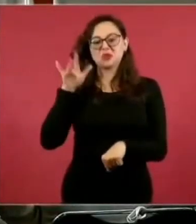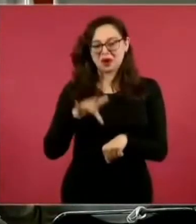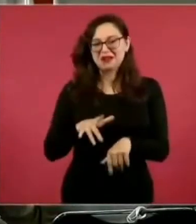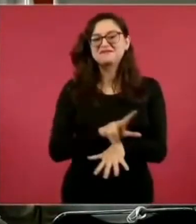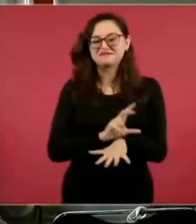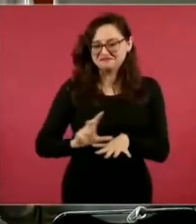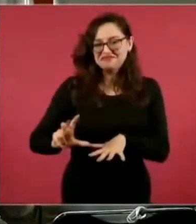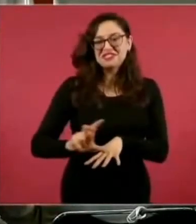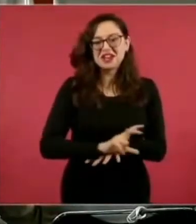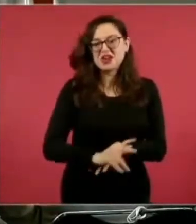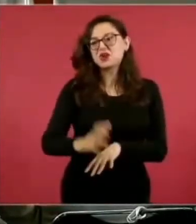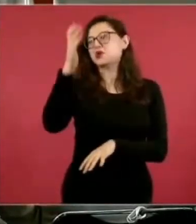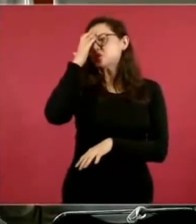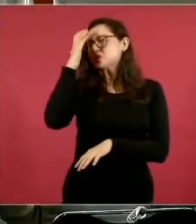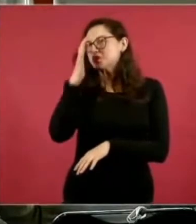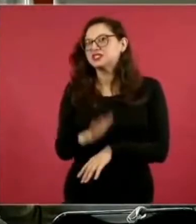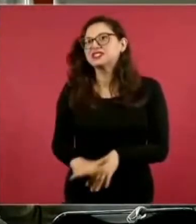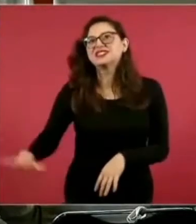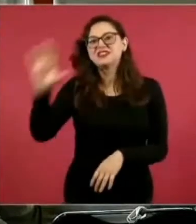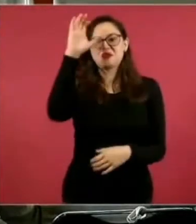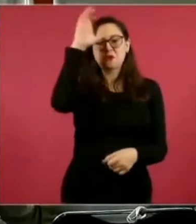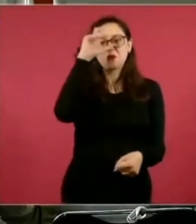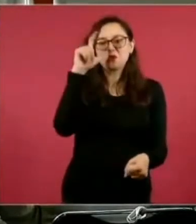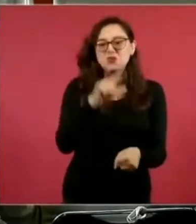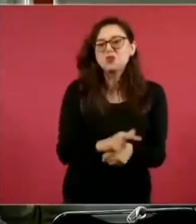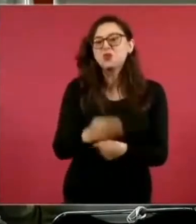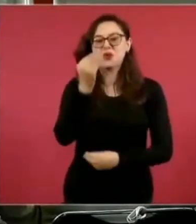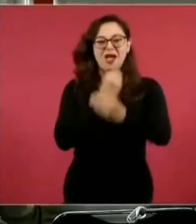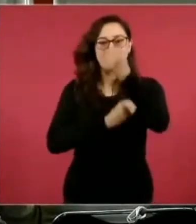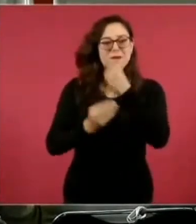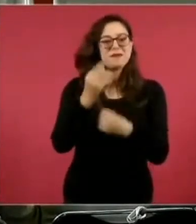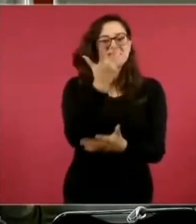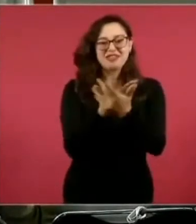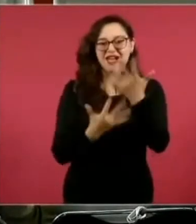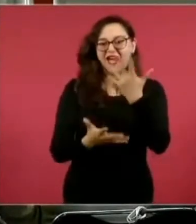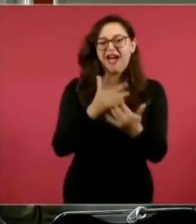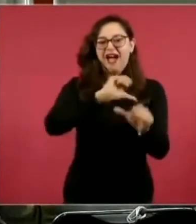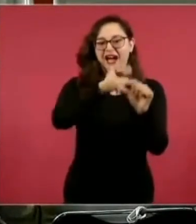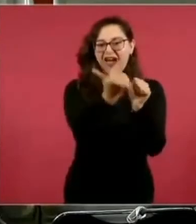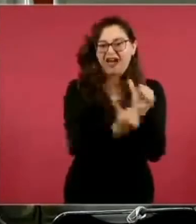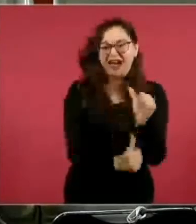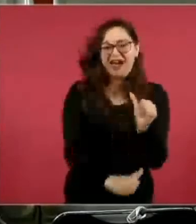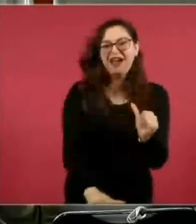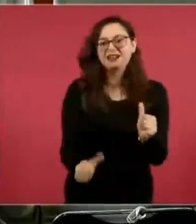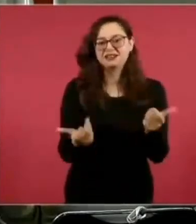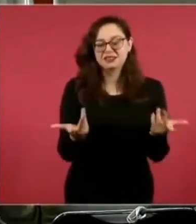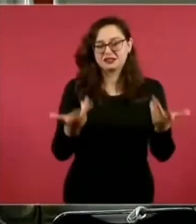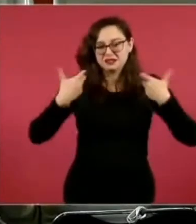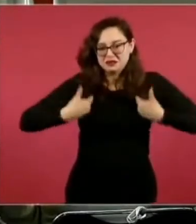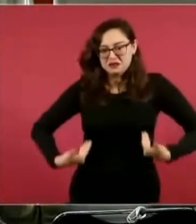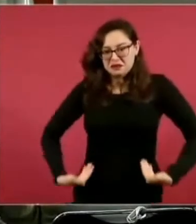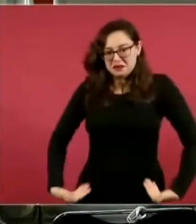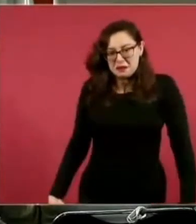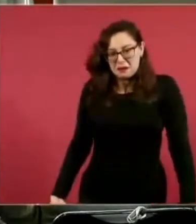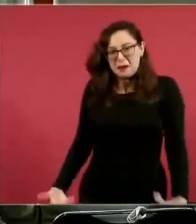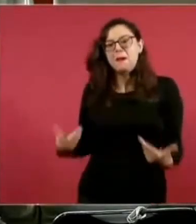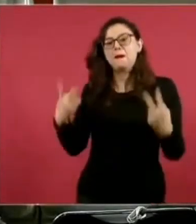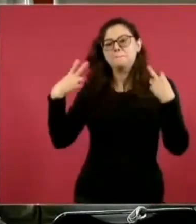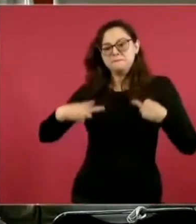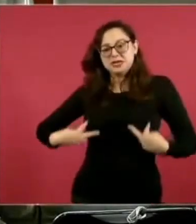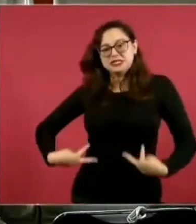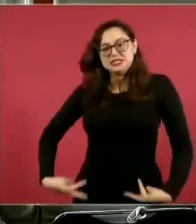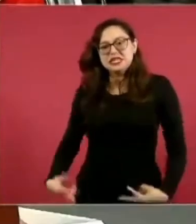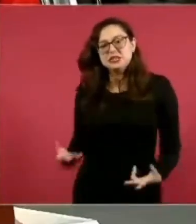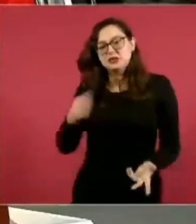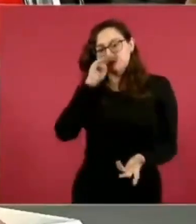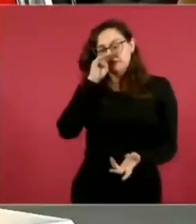conocerán nuestra cultura, nuestra gastronomía, a nuestras artesanas que hacen esto, como María Angélica de Xpichil en